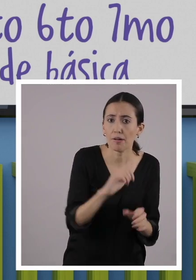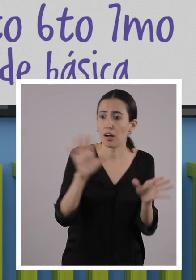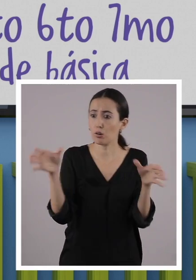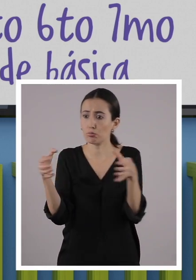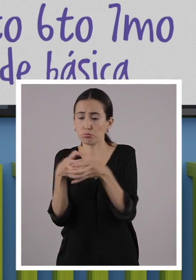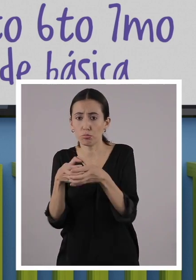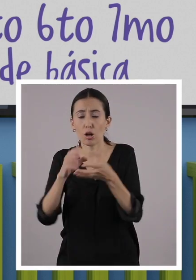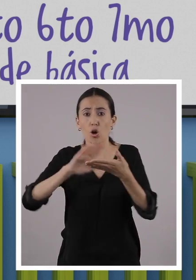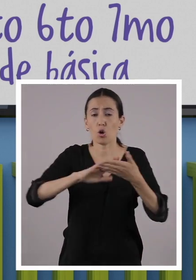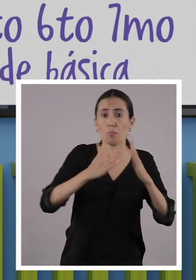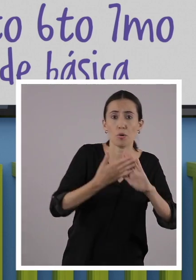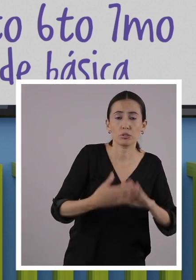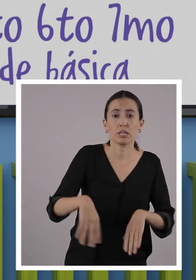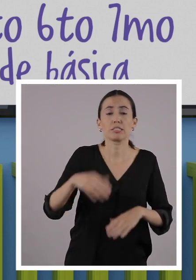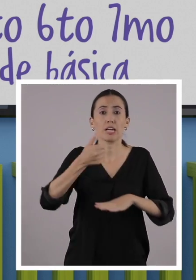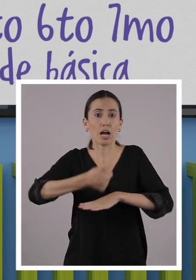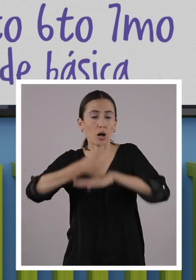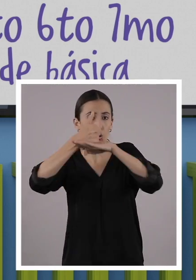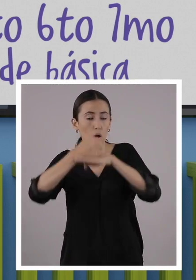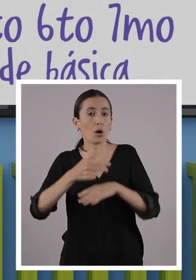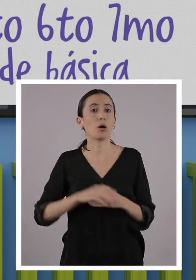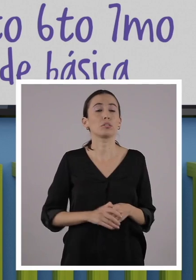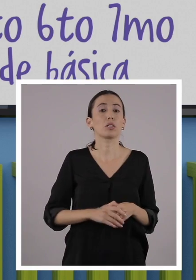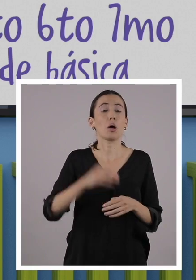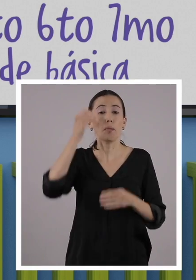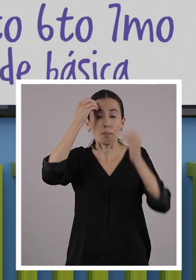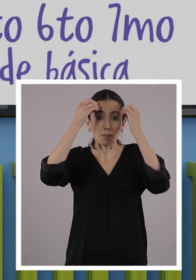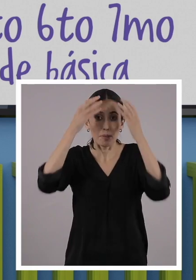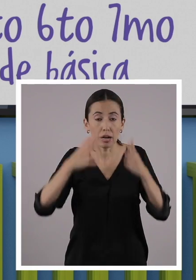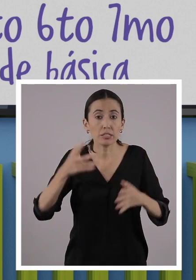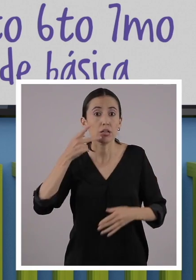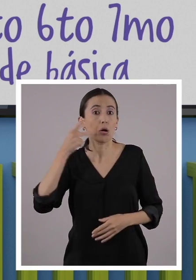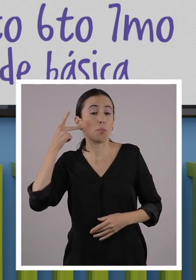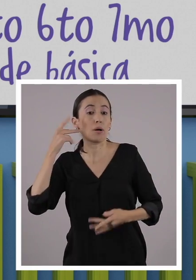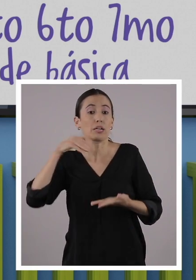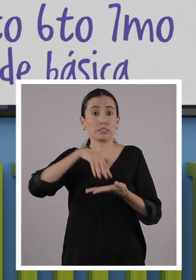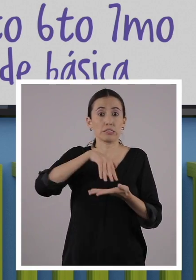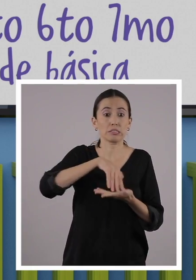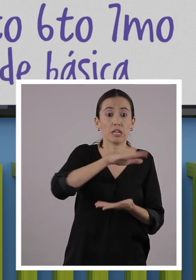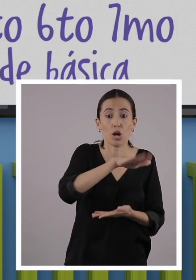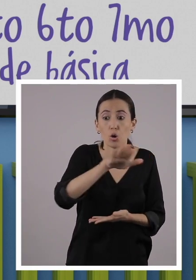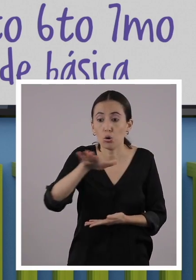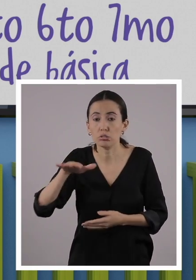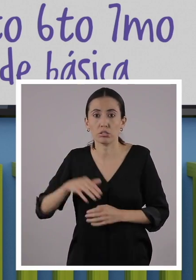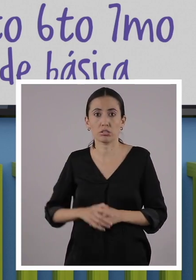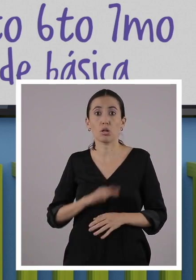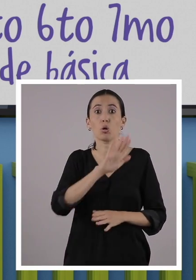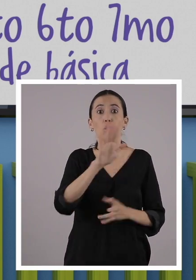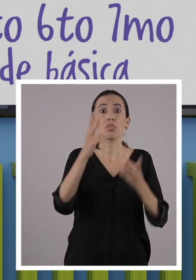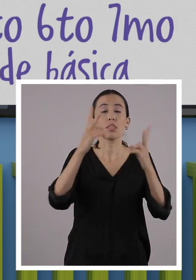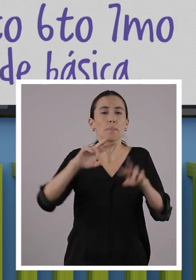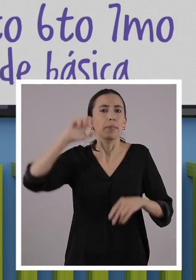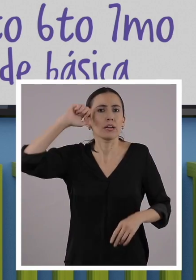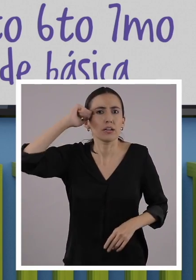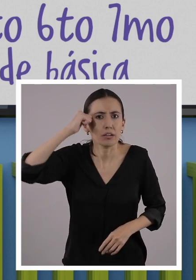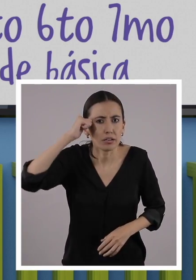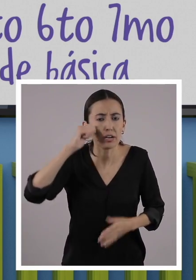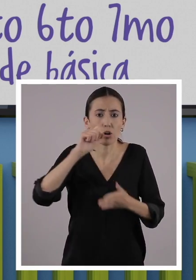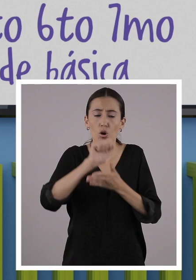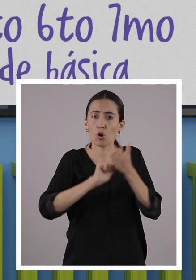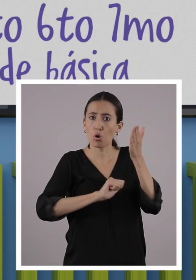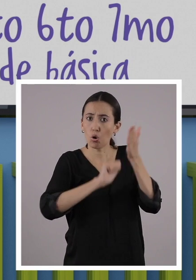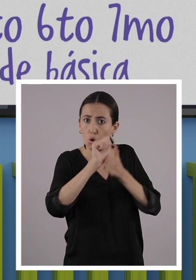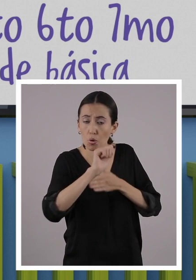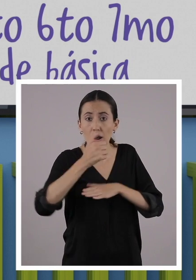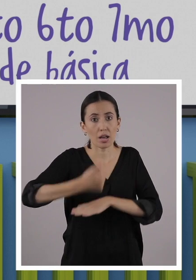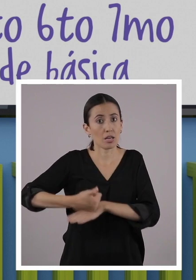conjunto con toda la comunidad educativa, autoridades, maestros, padres de familia y estudiantes. Pero recuerden, también necesitamos